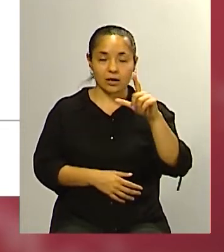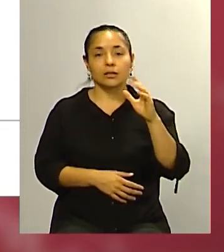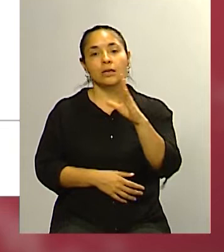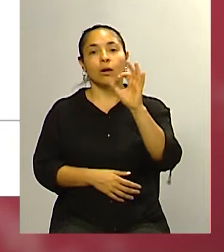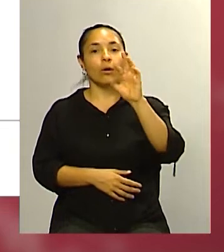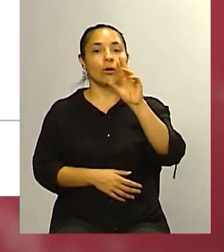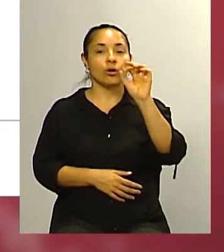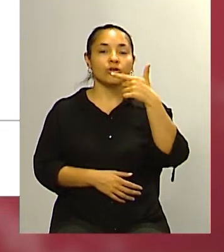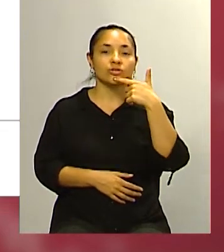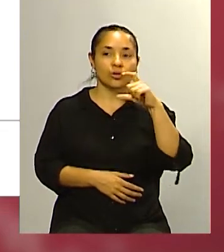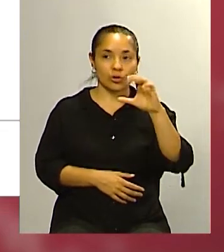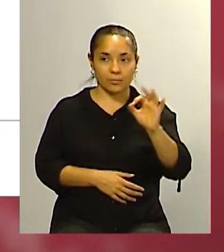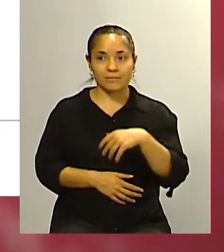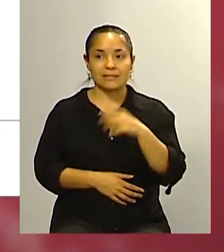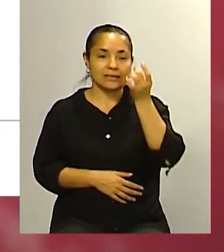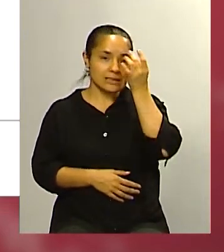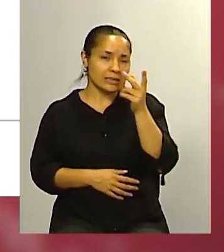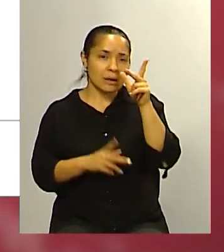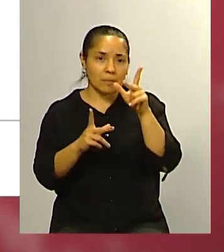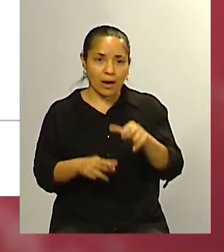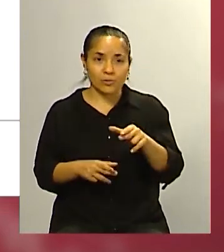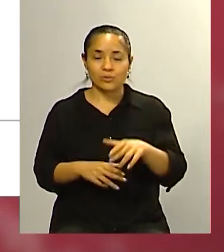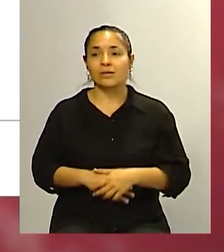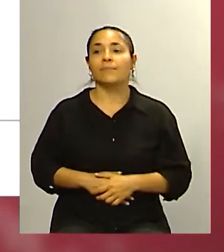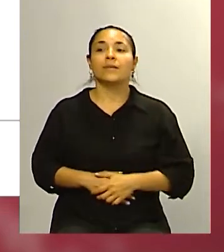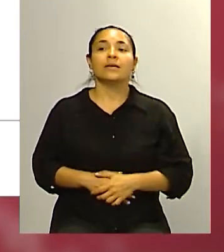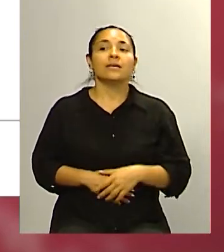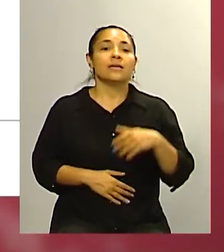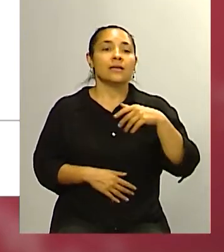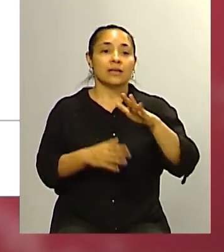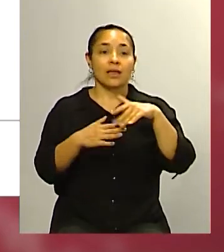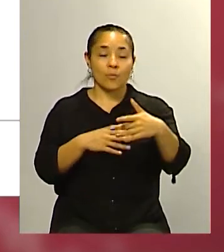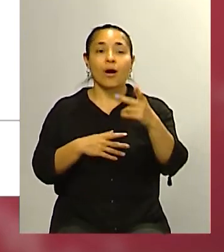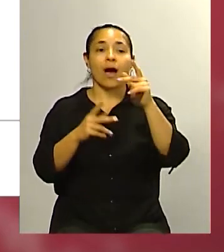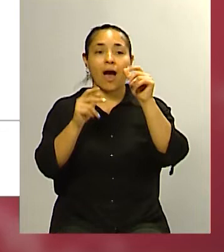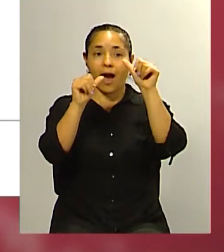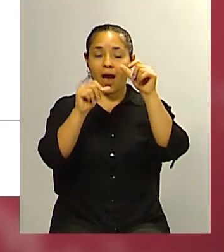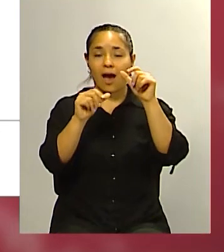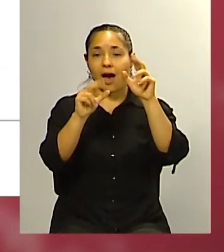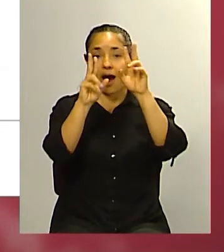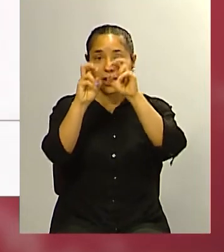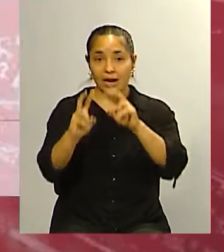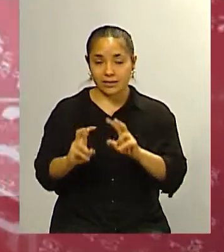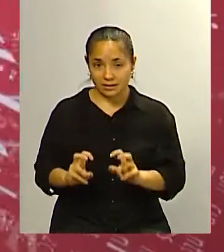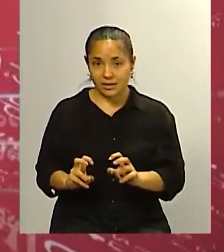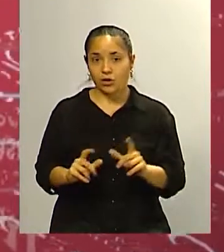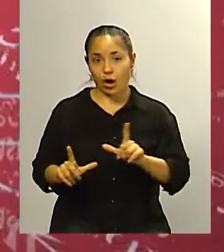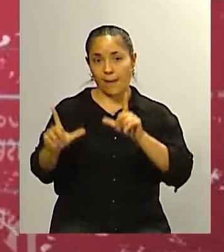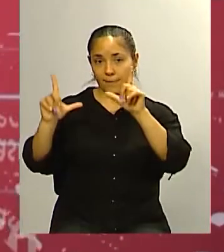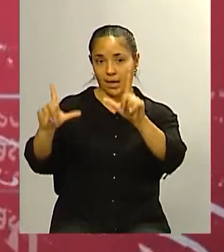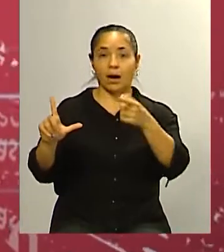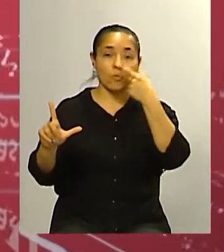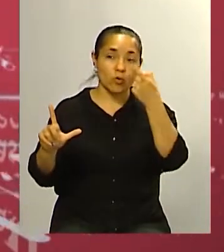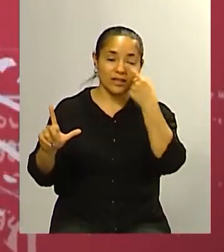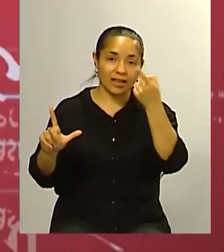enseguida bueno nos tenemos que ir a una pausa Rubén pero después vamos a seguir analizando esta placa porque me parece muy interesante porque además la